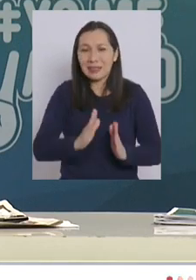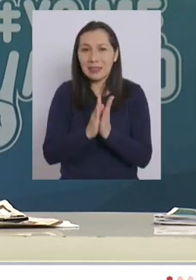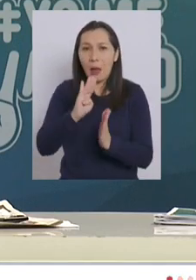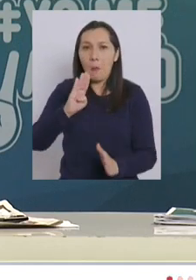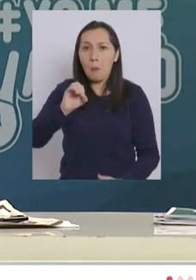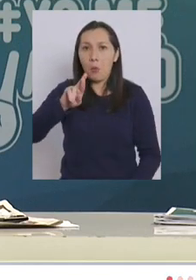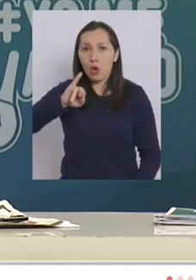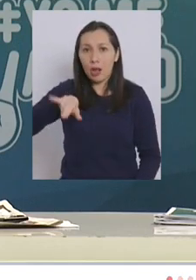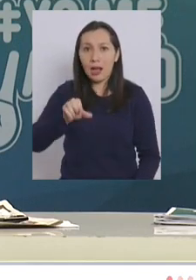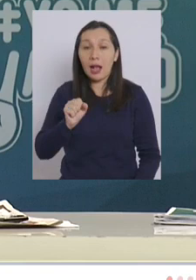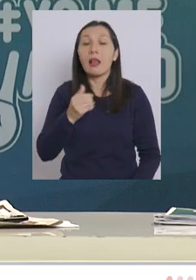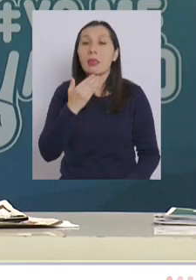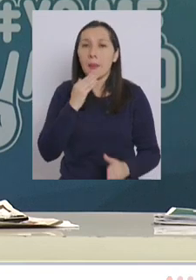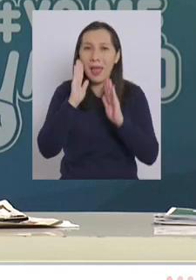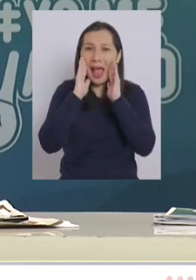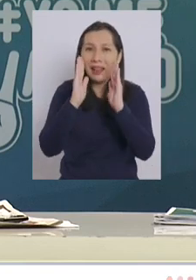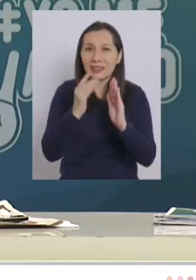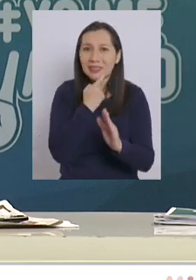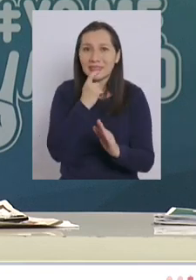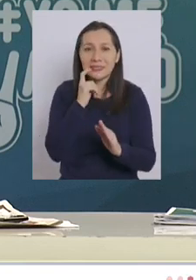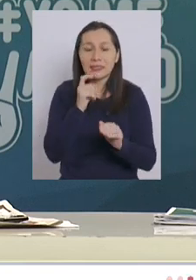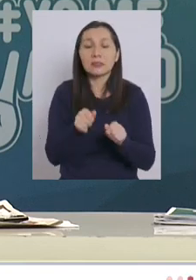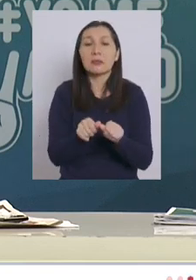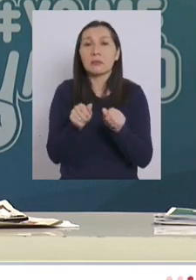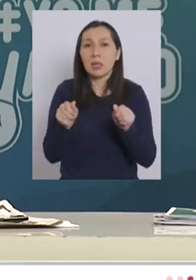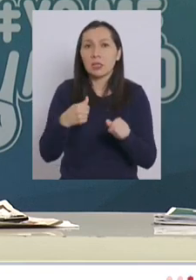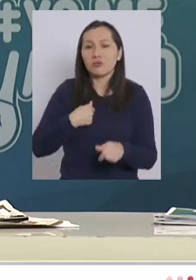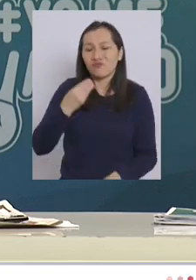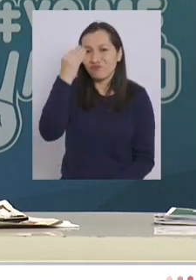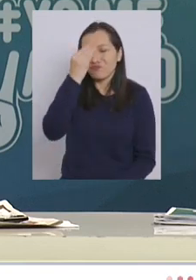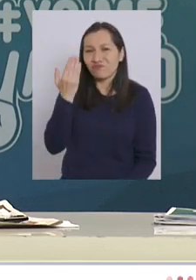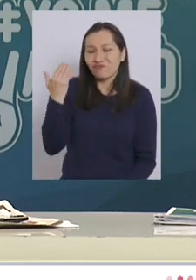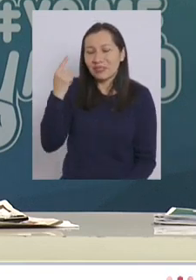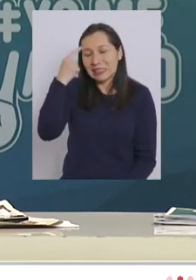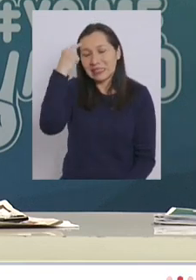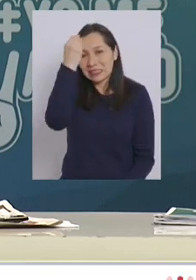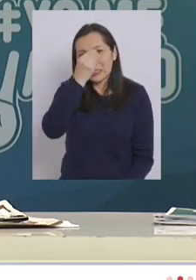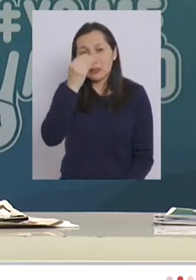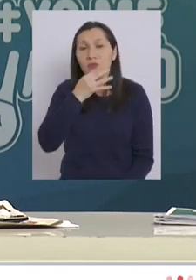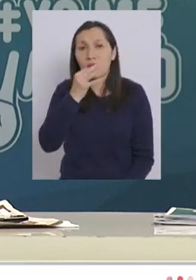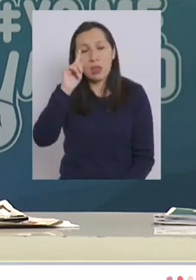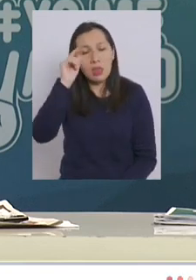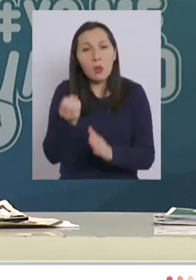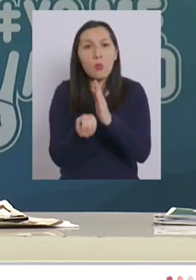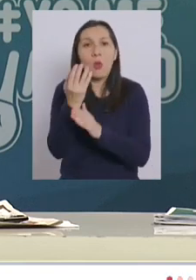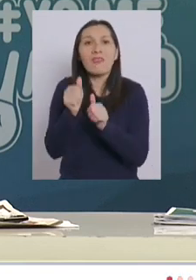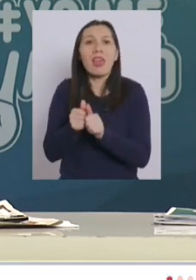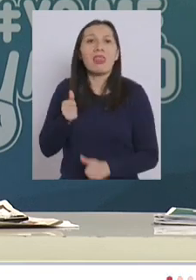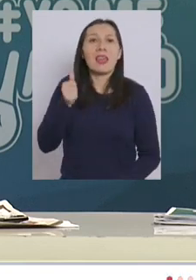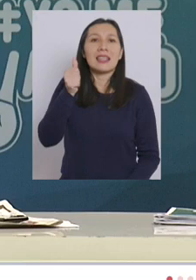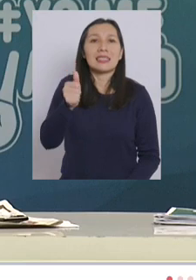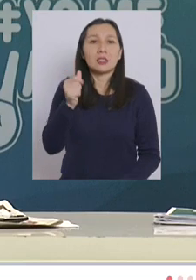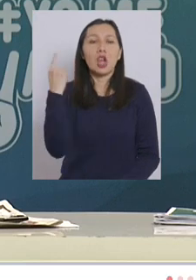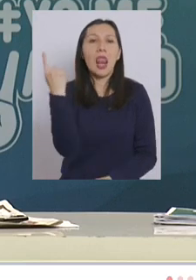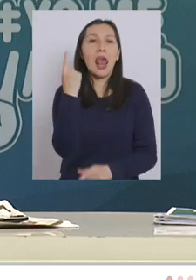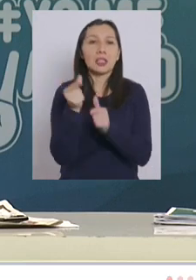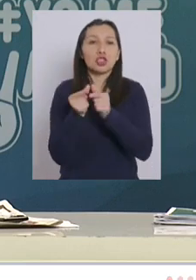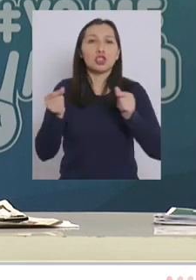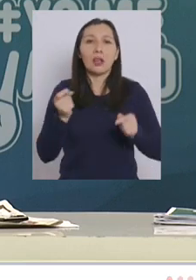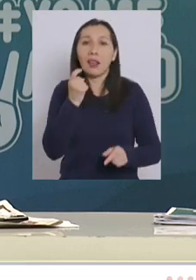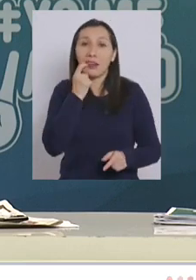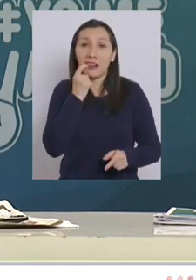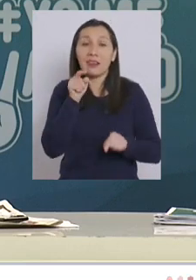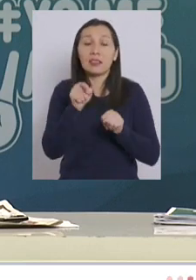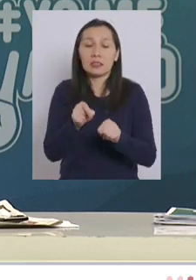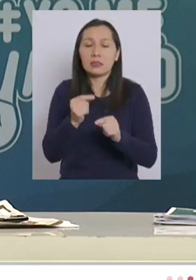ir ampliando nuestra atención dental, que ha sido una de mis preocupaciones. Como ya dije, creamos la Dirección Nacional de Odontología. Quiero